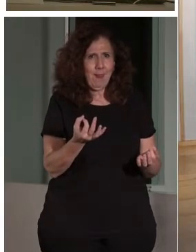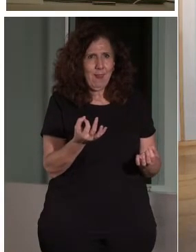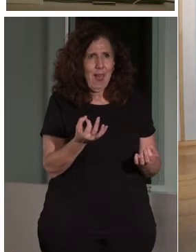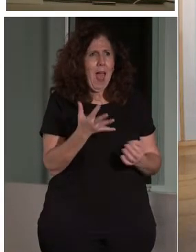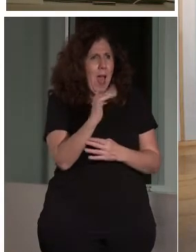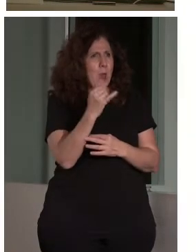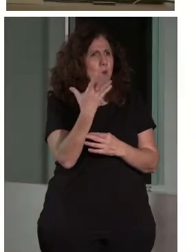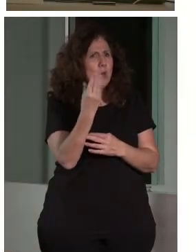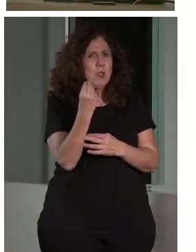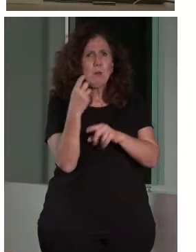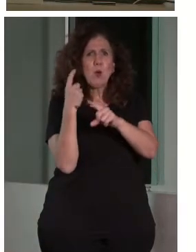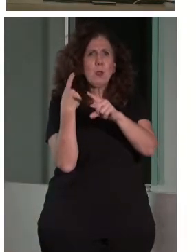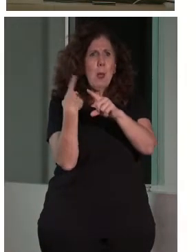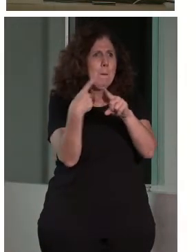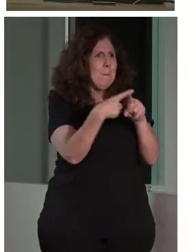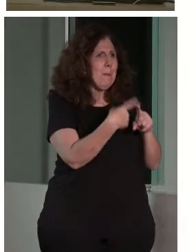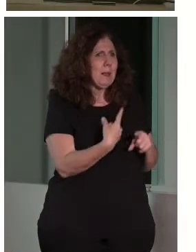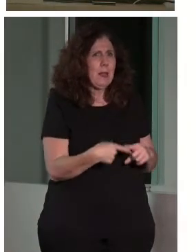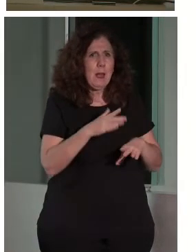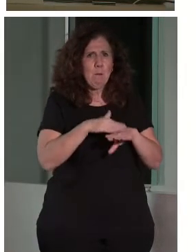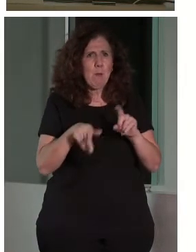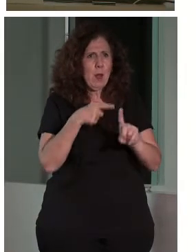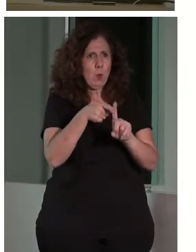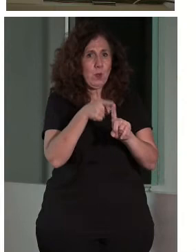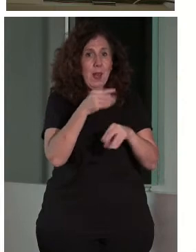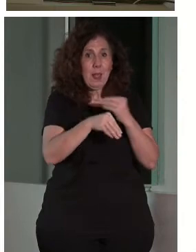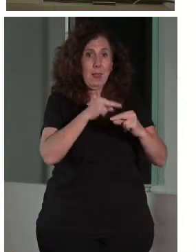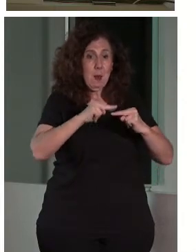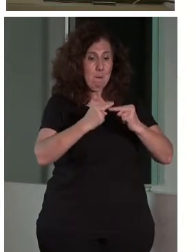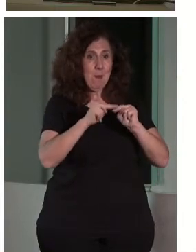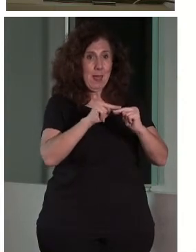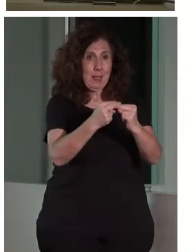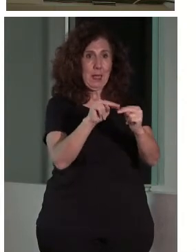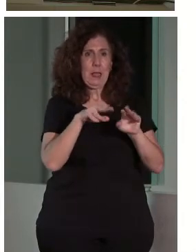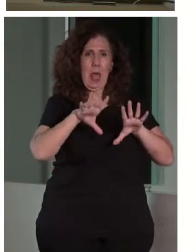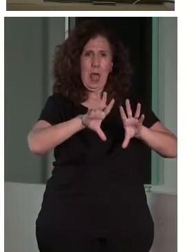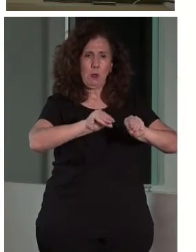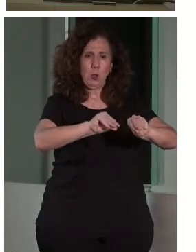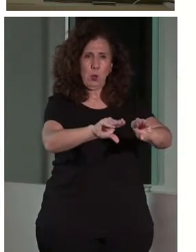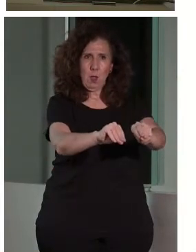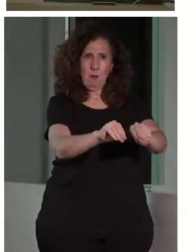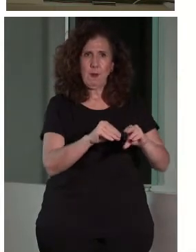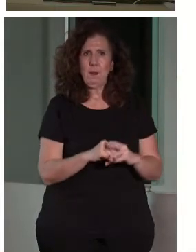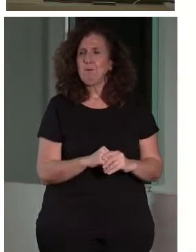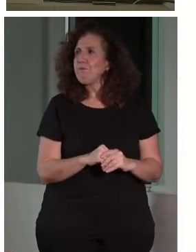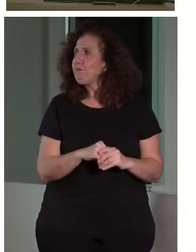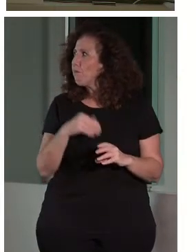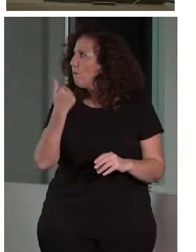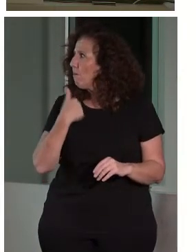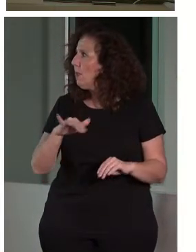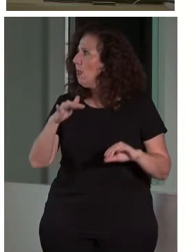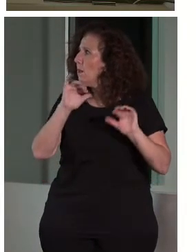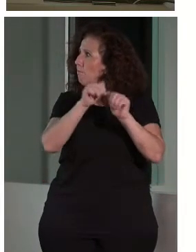muchos materiales y muchas maneras de hacer maquetas accesibles. La excusa de la bibliografía ya no existe. Cuando empezamos nosotros,